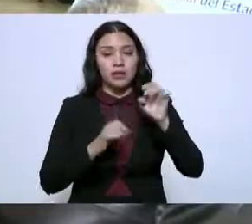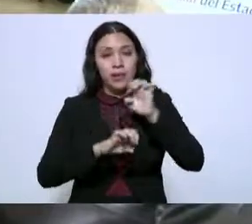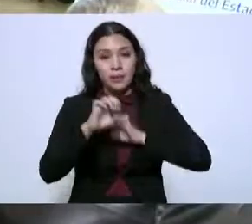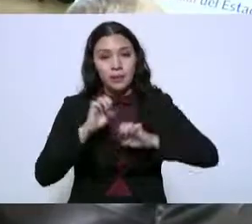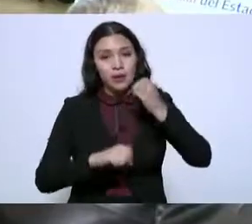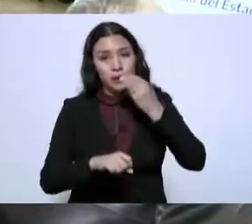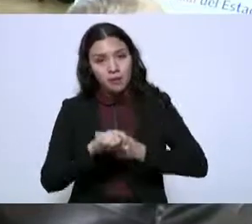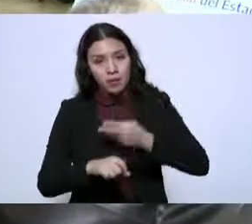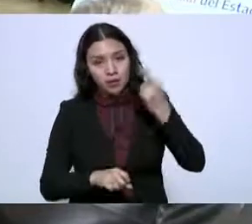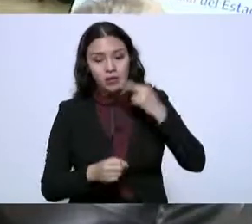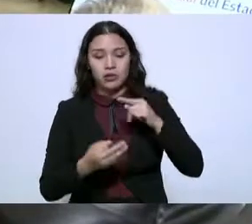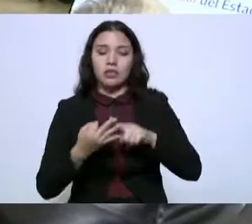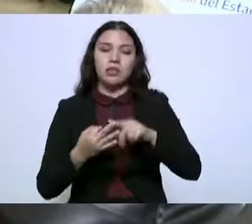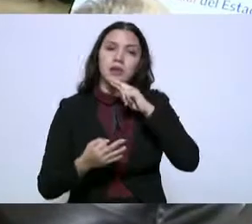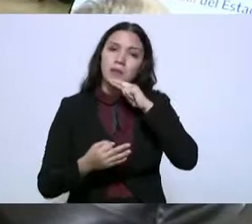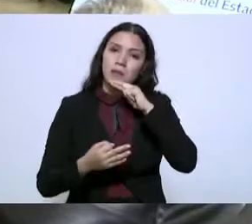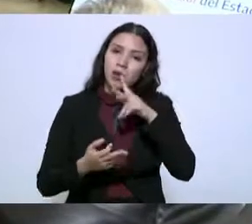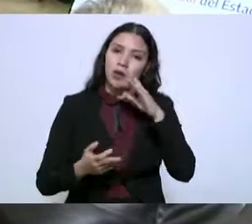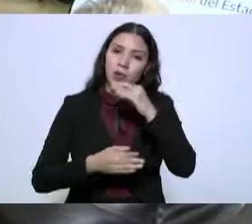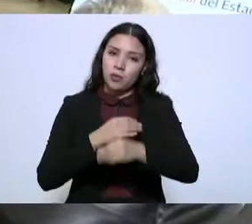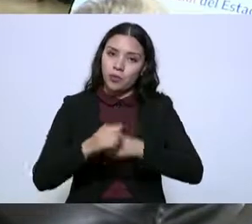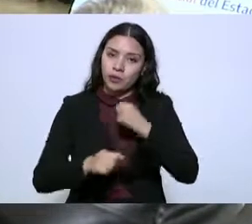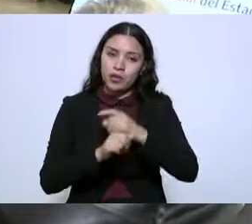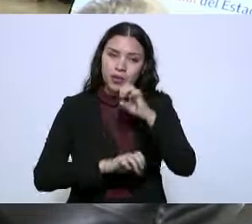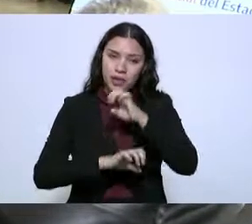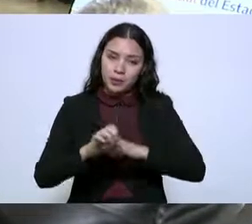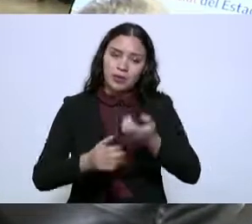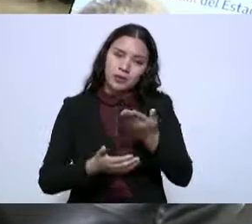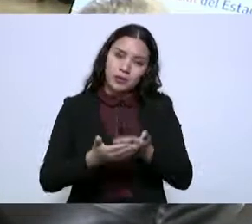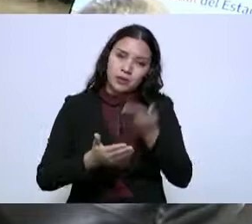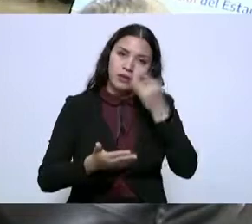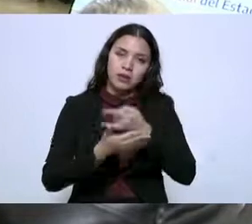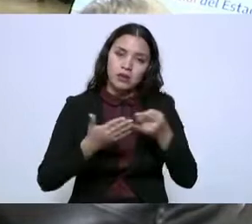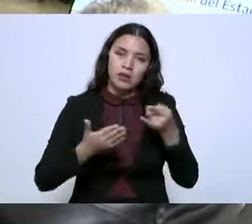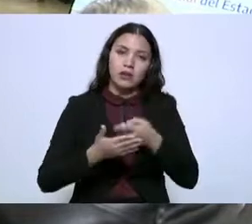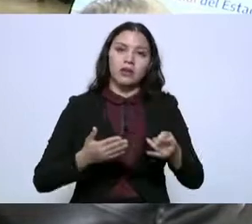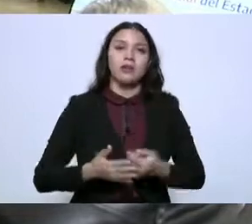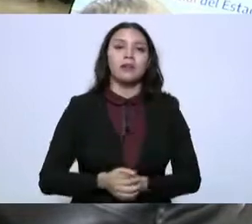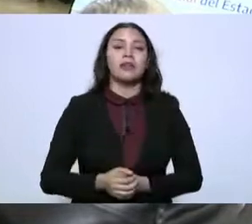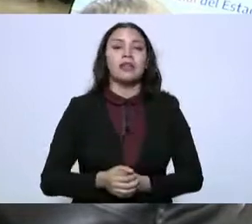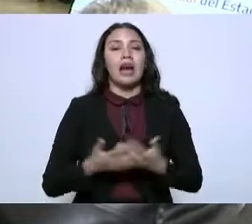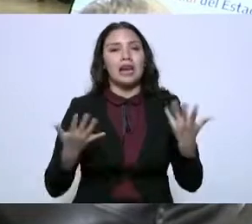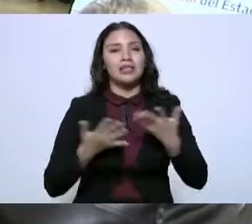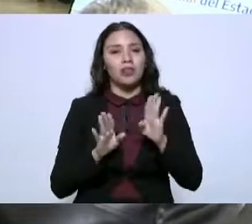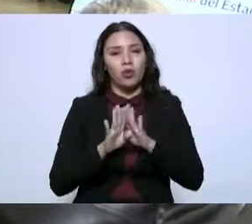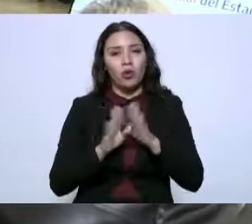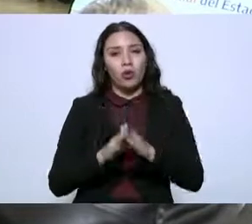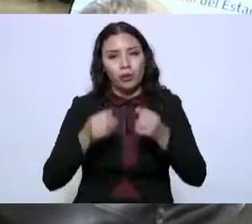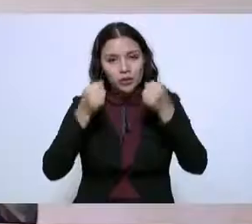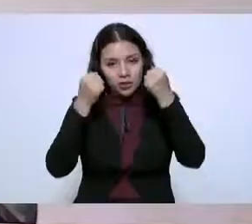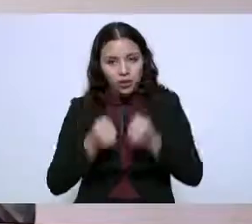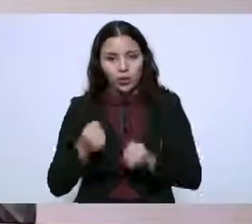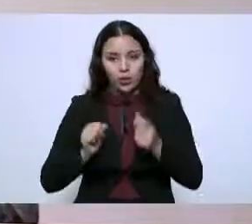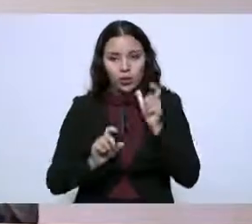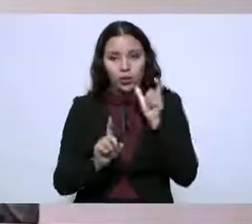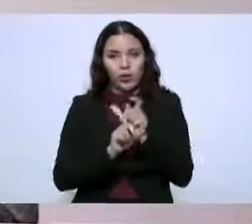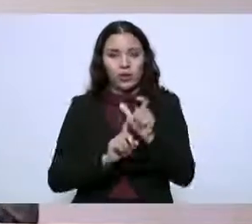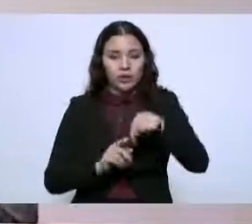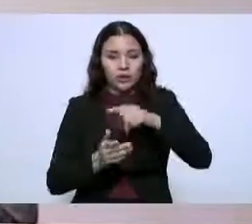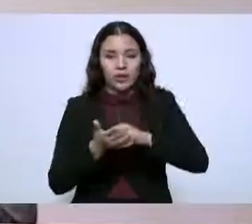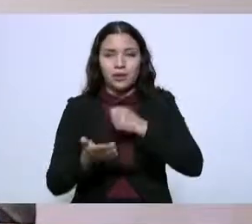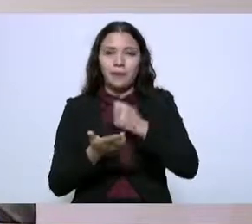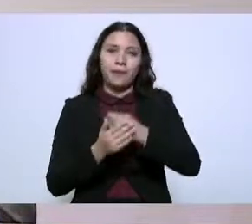que éstas sean mejor remuneradas, con todo lo que platicamos previamente. Hacer de la seguridad una inversión que